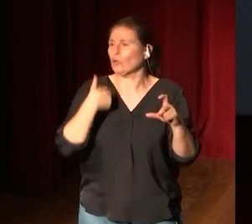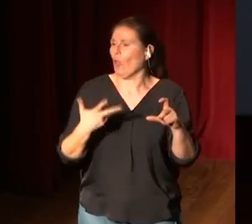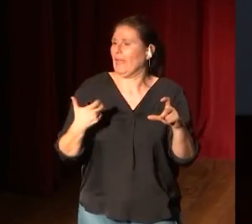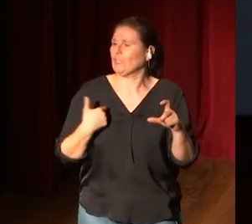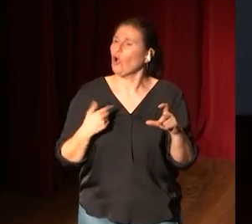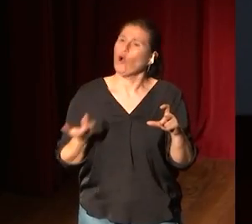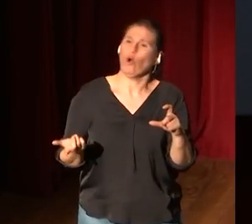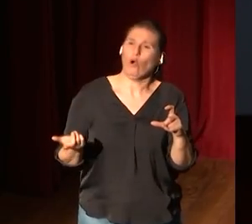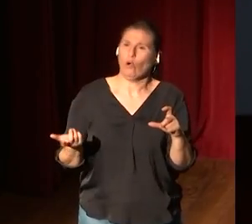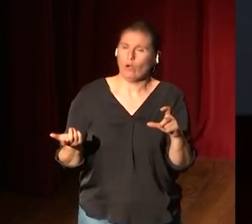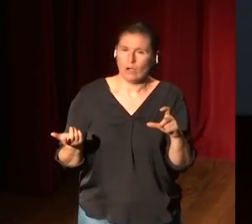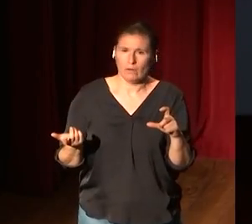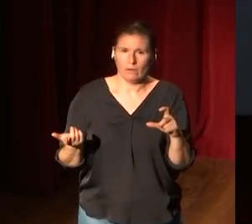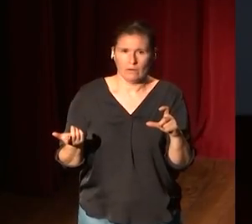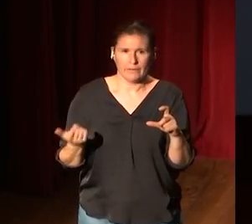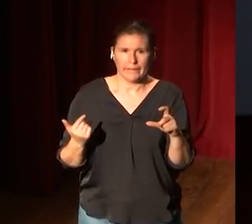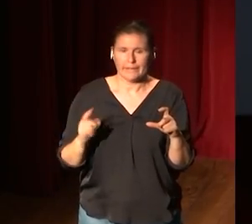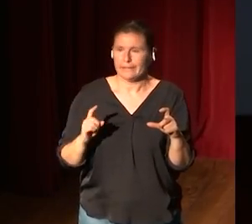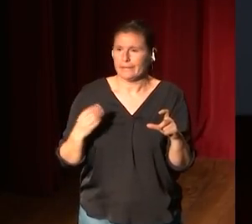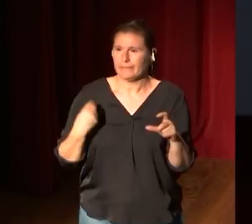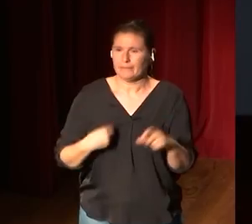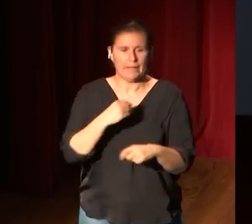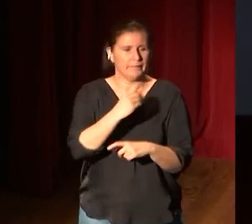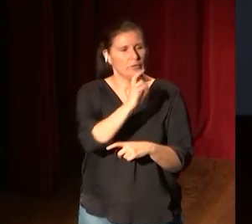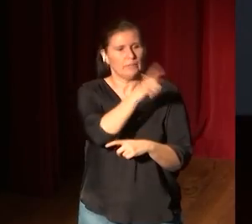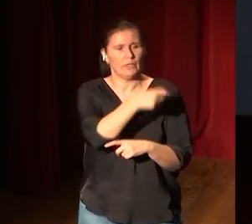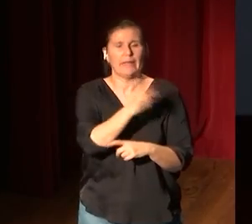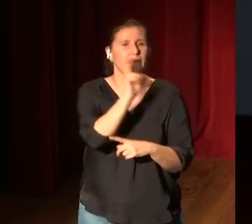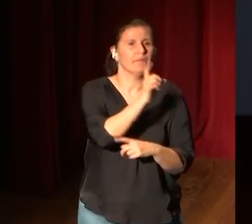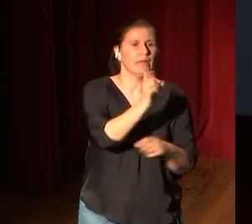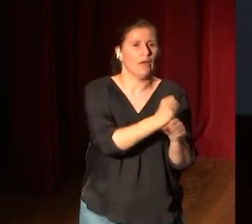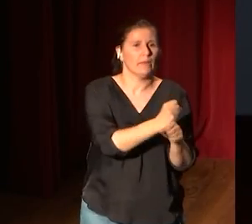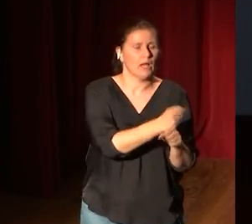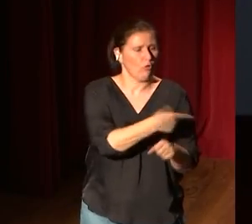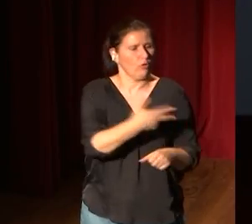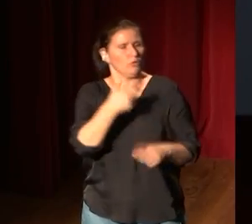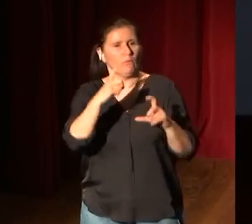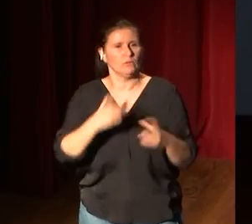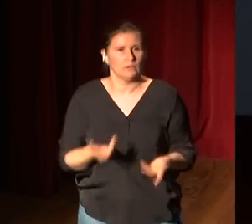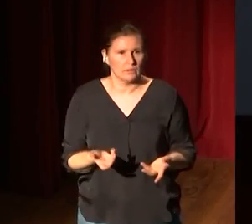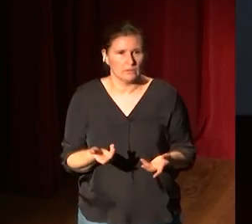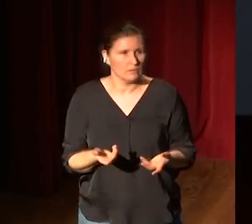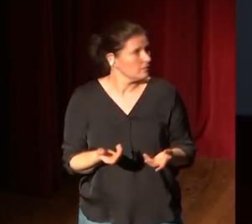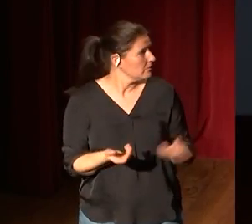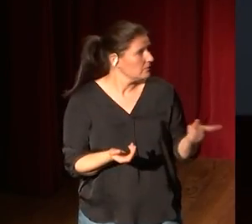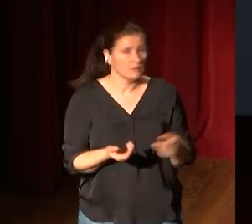derecho que hacer fotos que la misma persona que ve una obra. Vale, bueno, pero es que verla así,